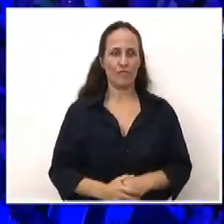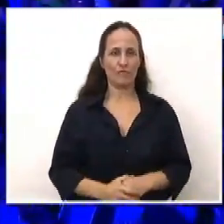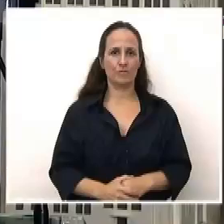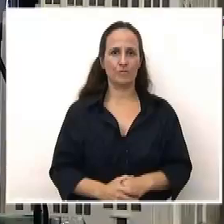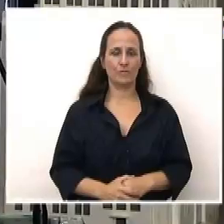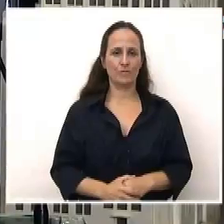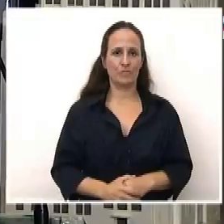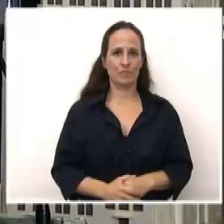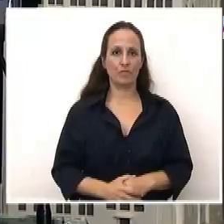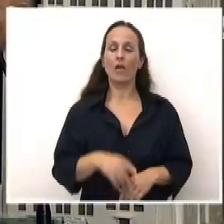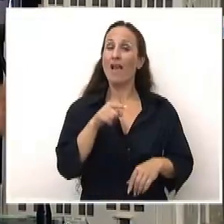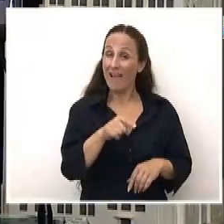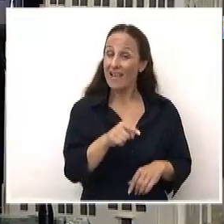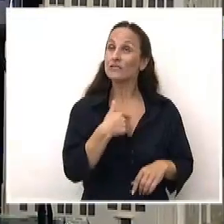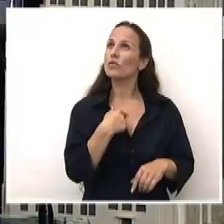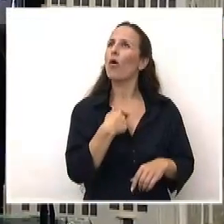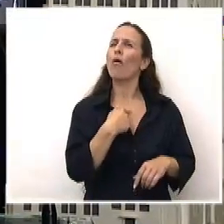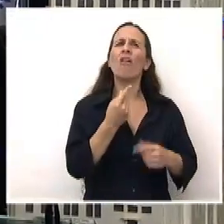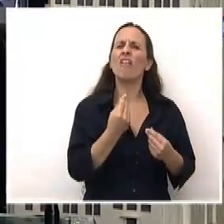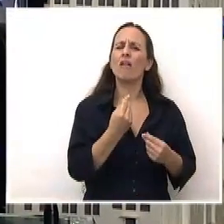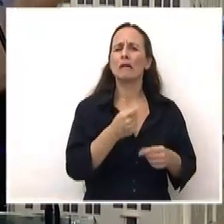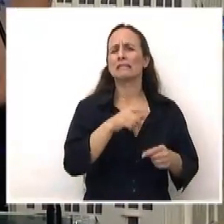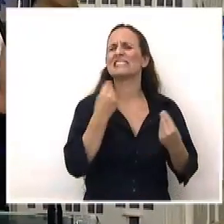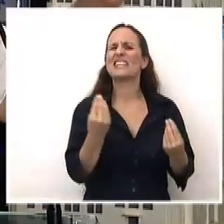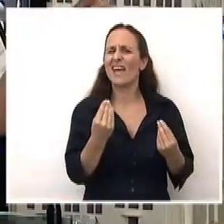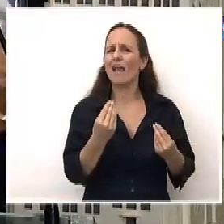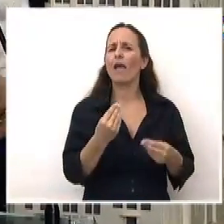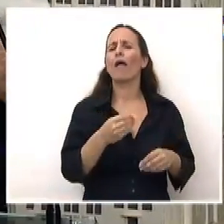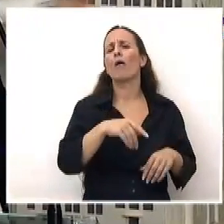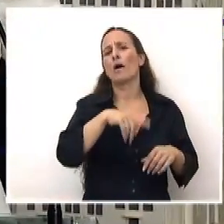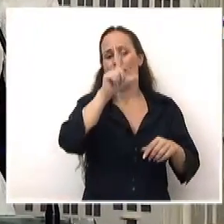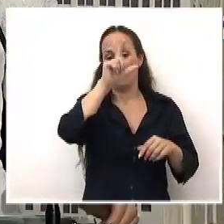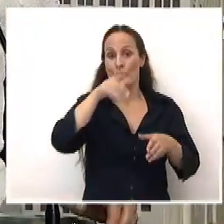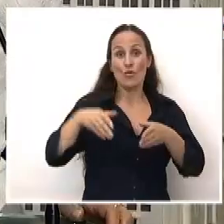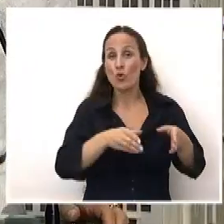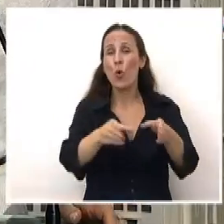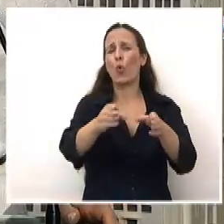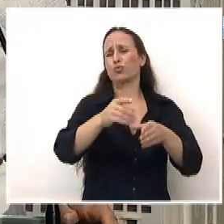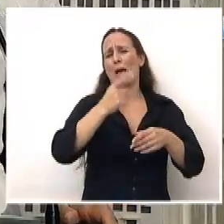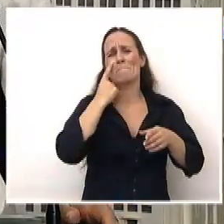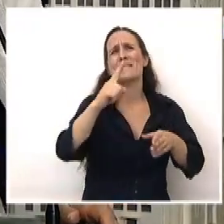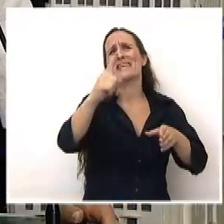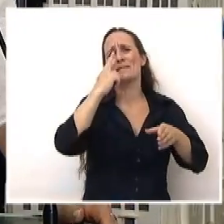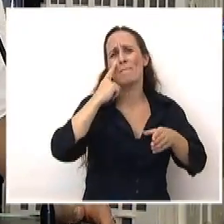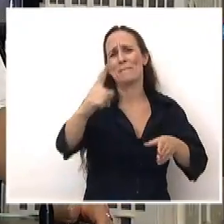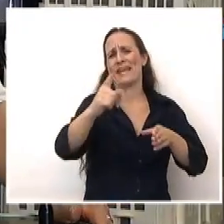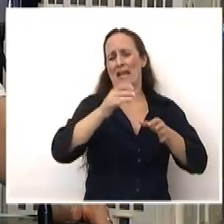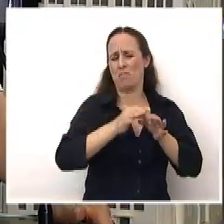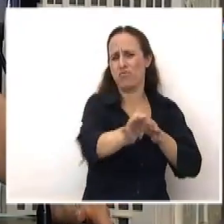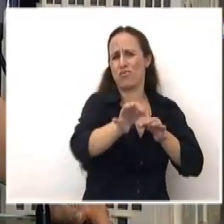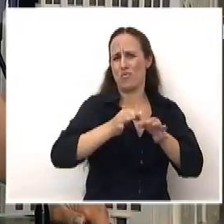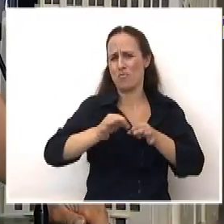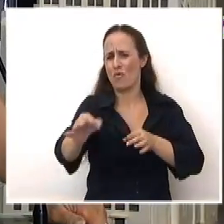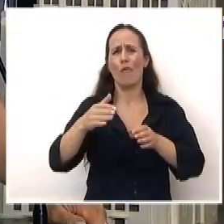miles y miles de kilómetros en rutas y caminos en todo el país, en calles pavimentadas, en agua